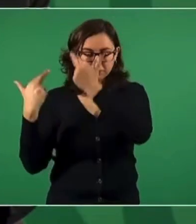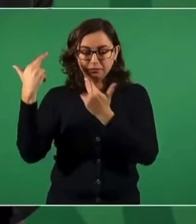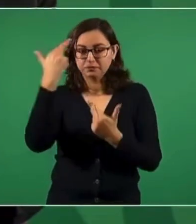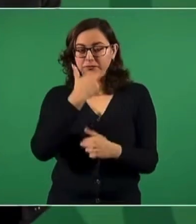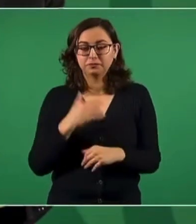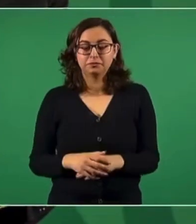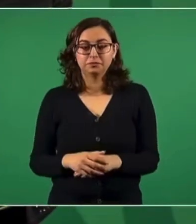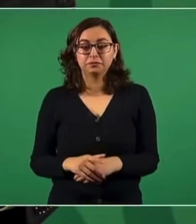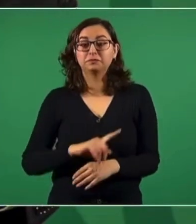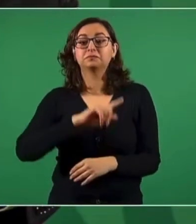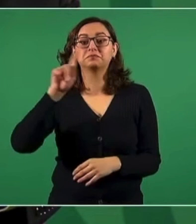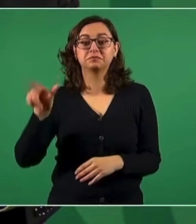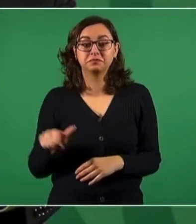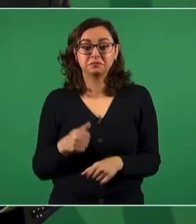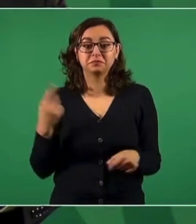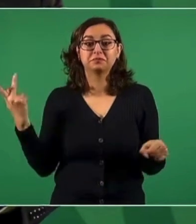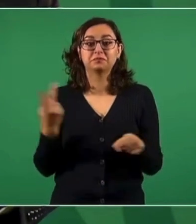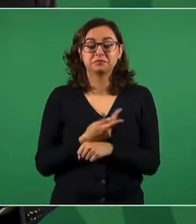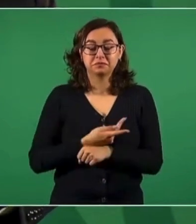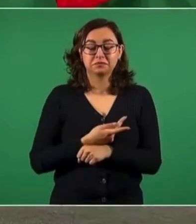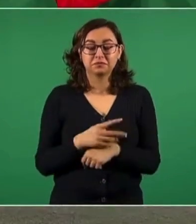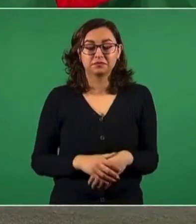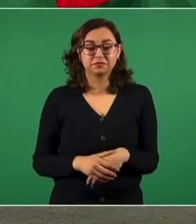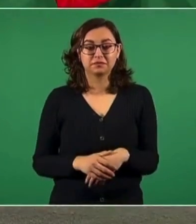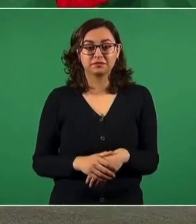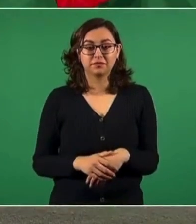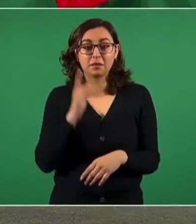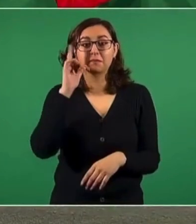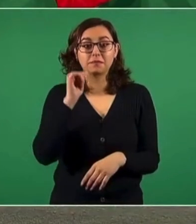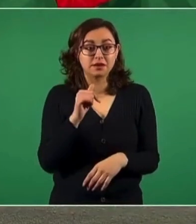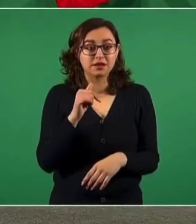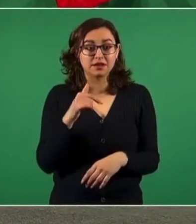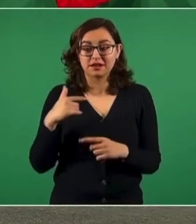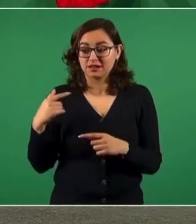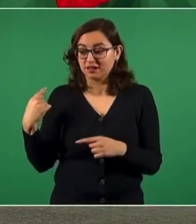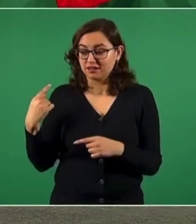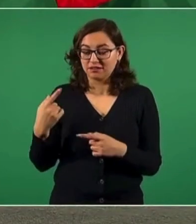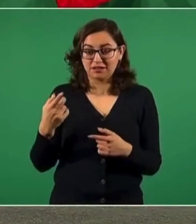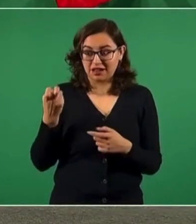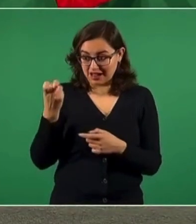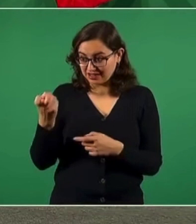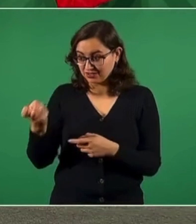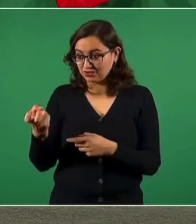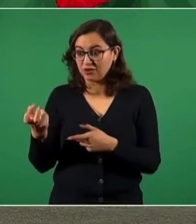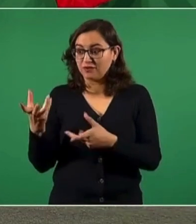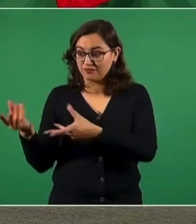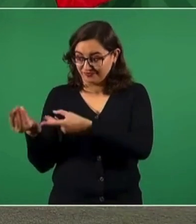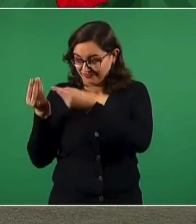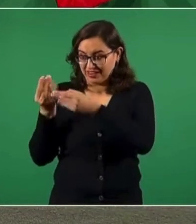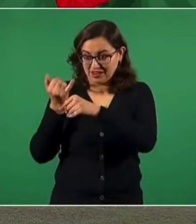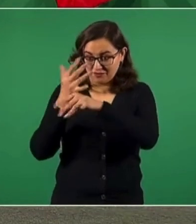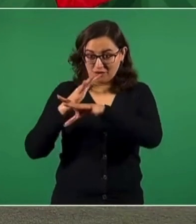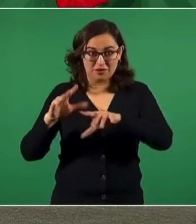Y al día siguiente, casi todos los medios, en vez de dar a conocer la información,